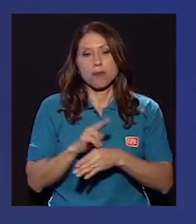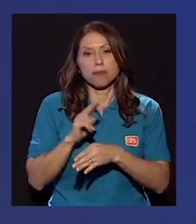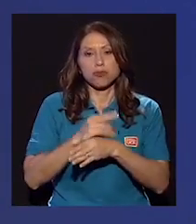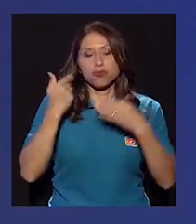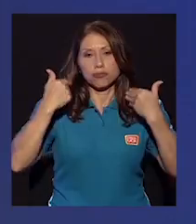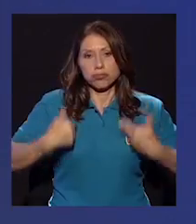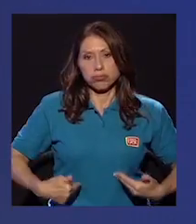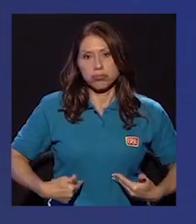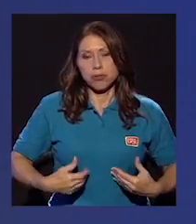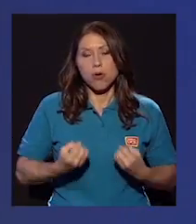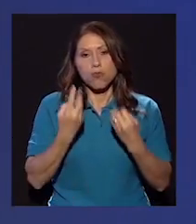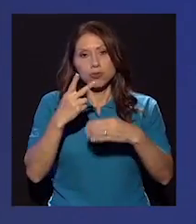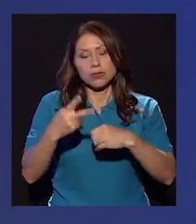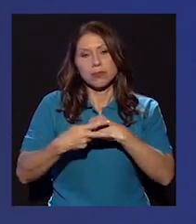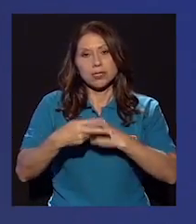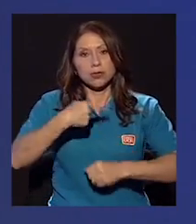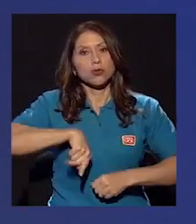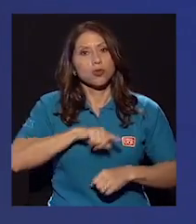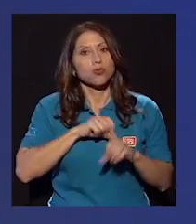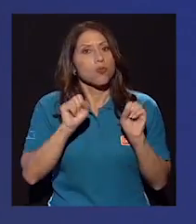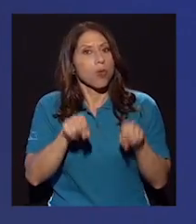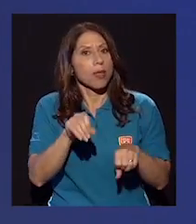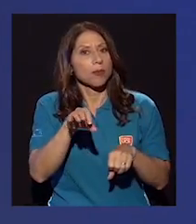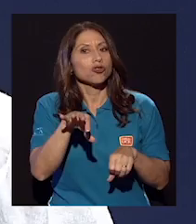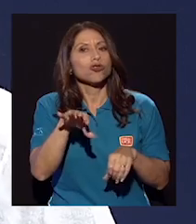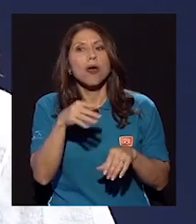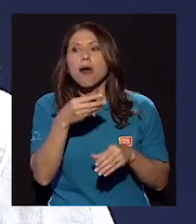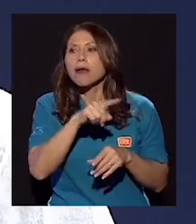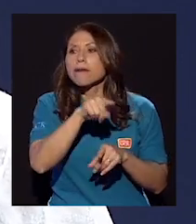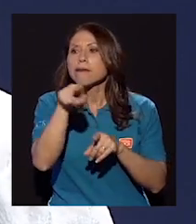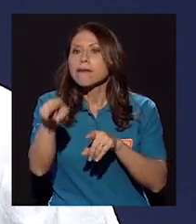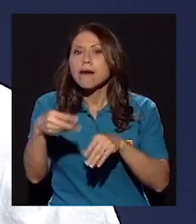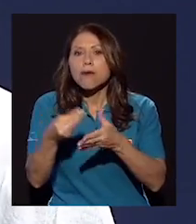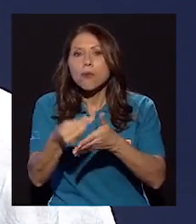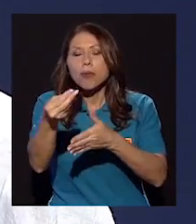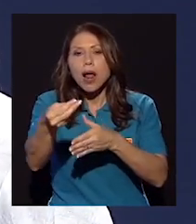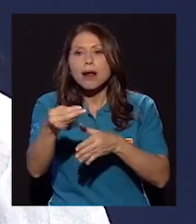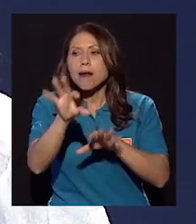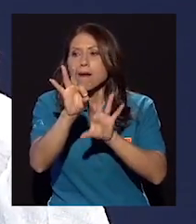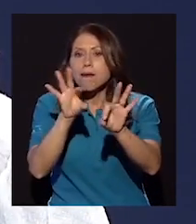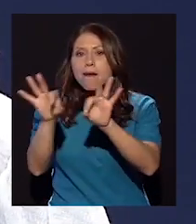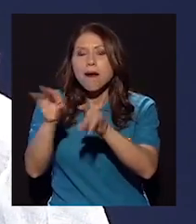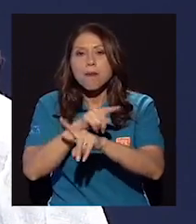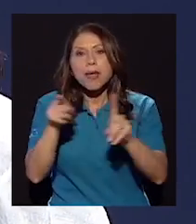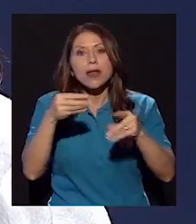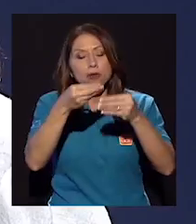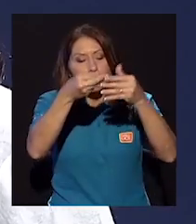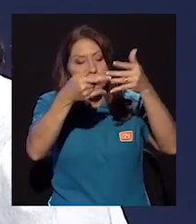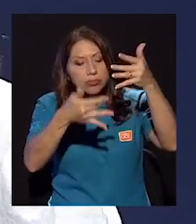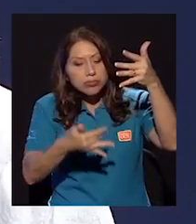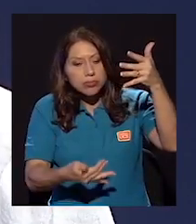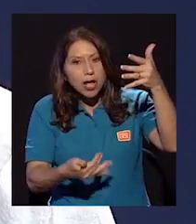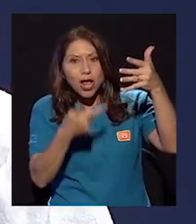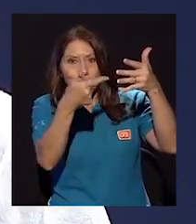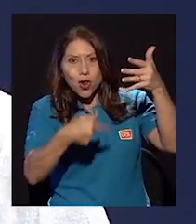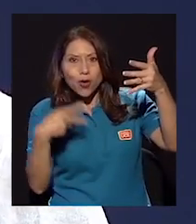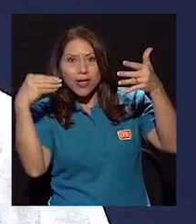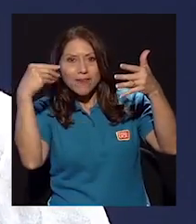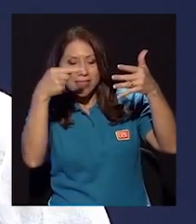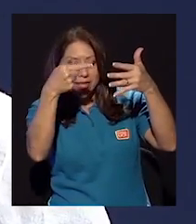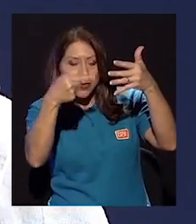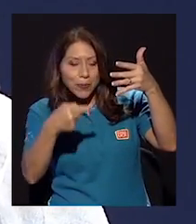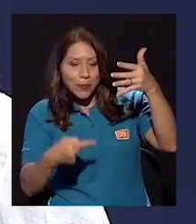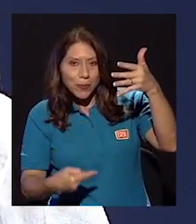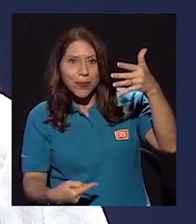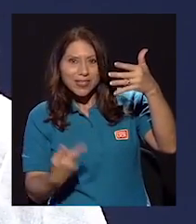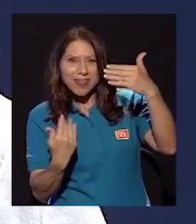ropa que nos ponemos, que muchas veces podemos elegir lo que compramos, pero dentro del abanico de posibilidades que se nos ofrecen en lo que se vende, no son